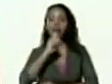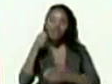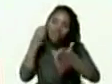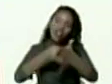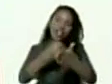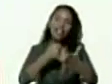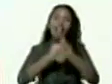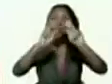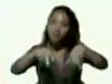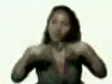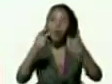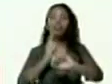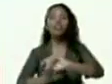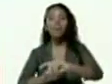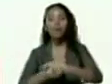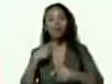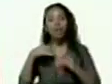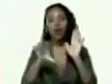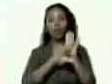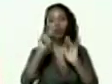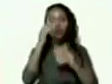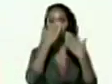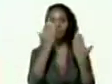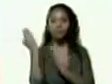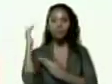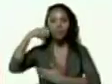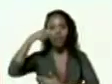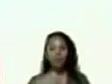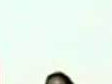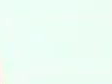del nuevo periodo constitucional adelante video